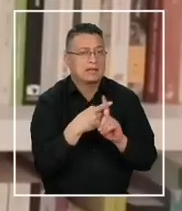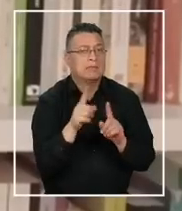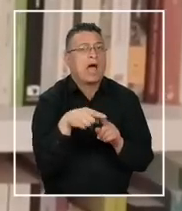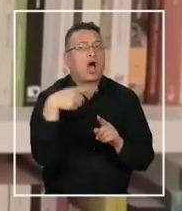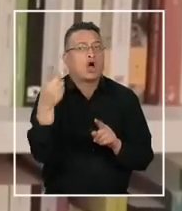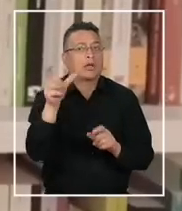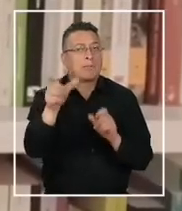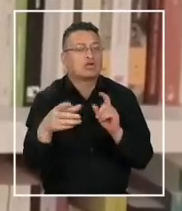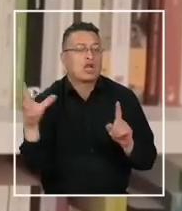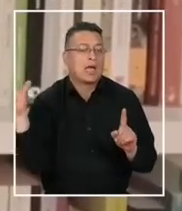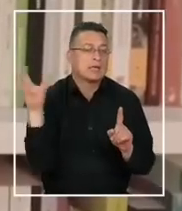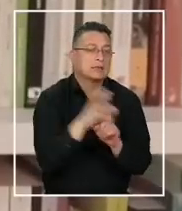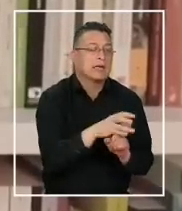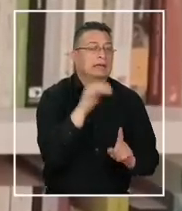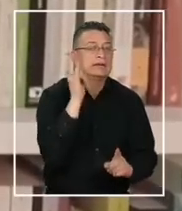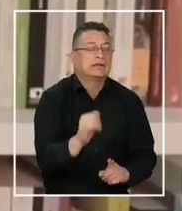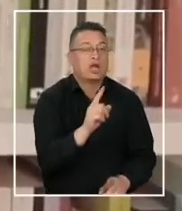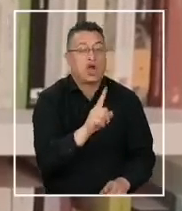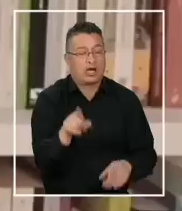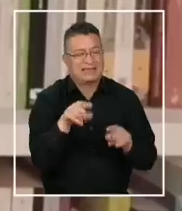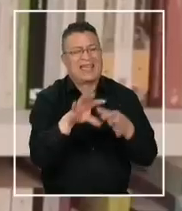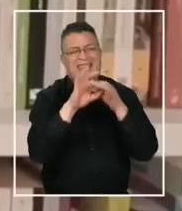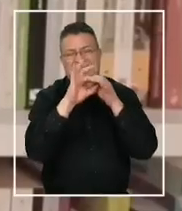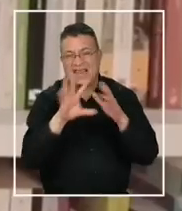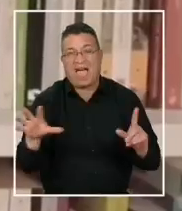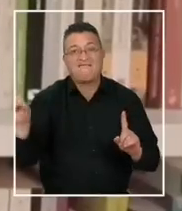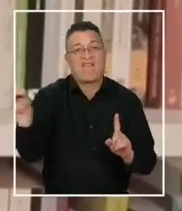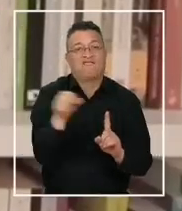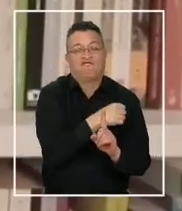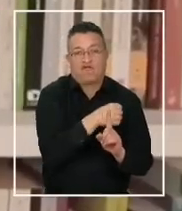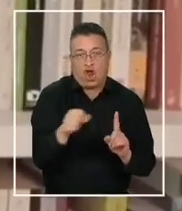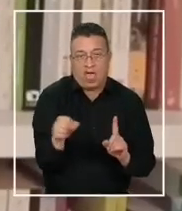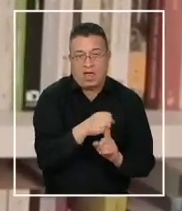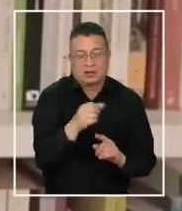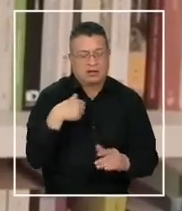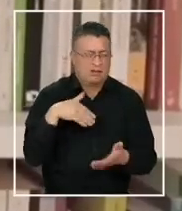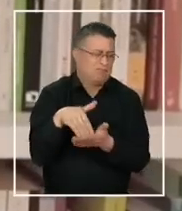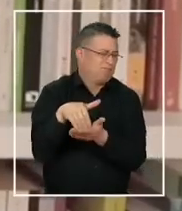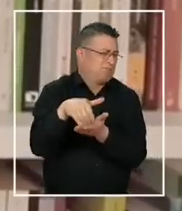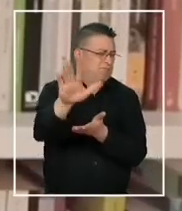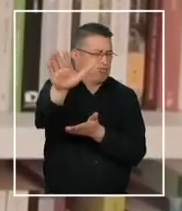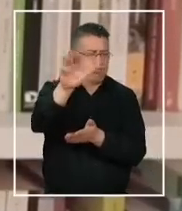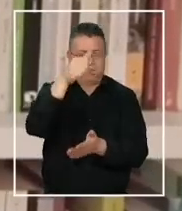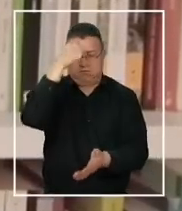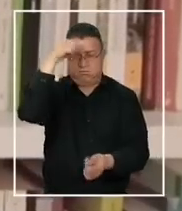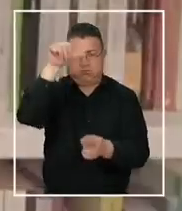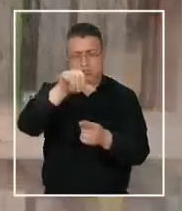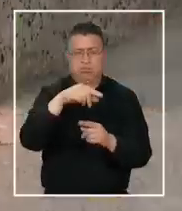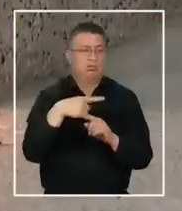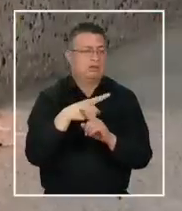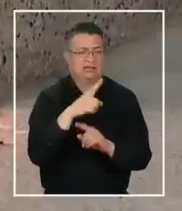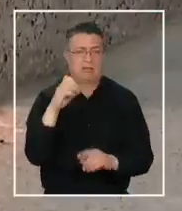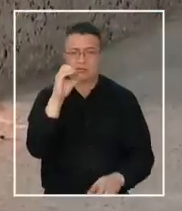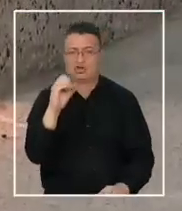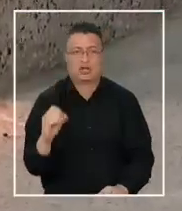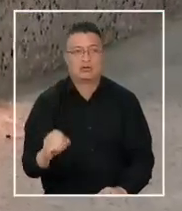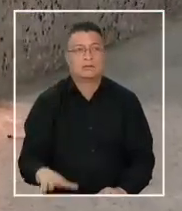de terceros en este hecho grave de violencia que condenamos absolutamente como institución.